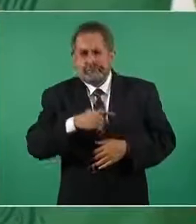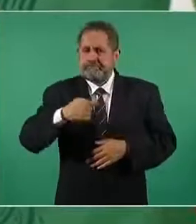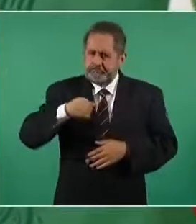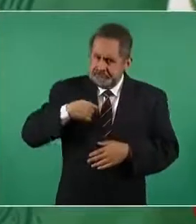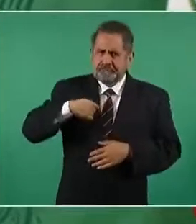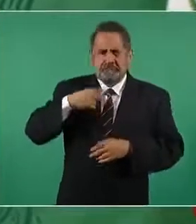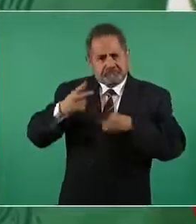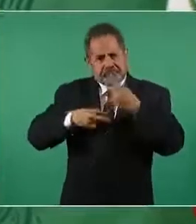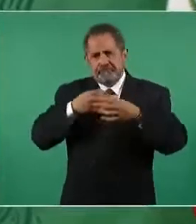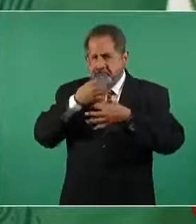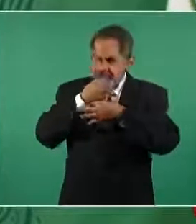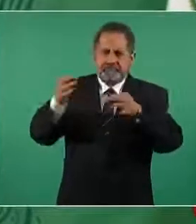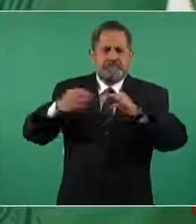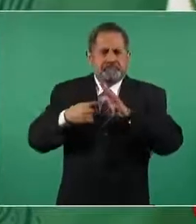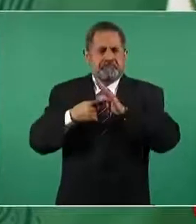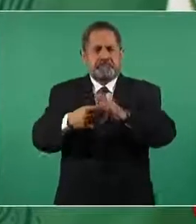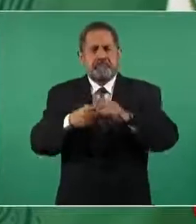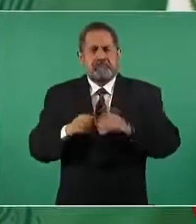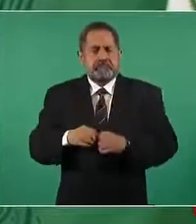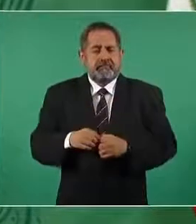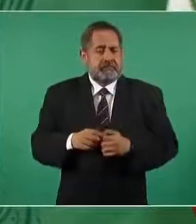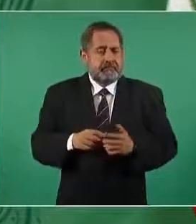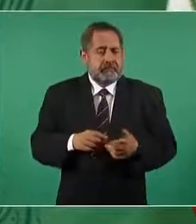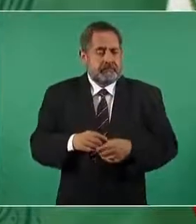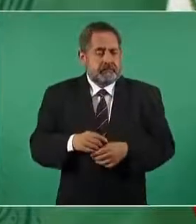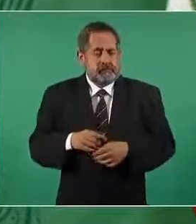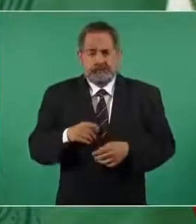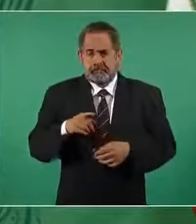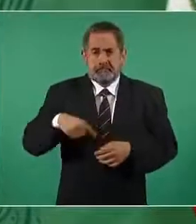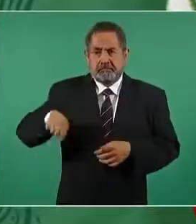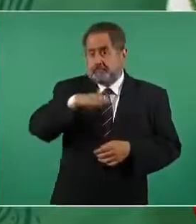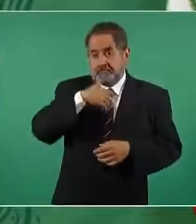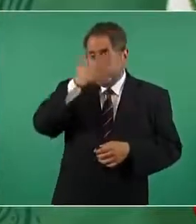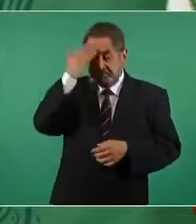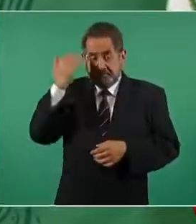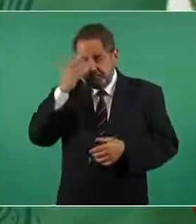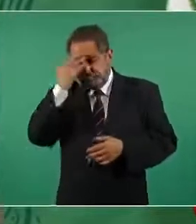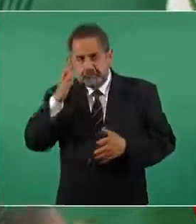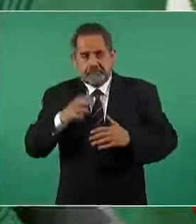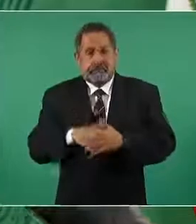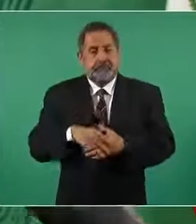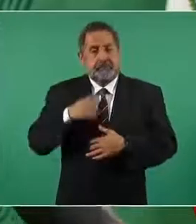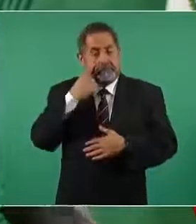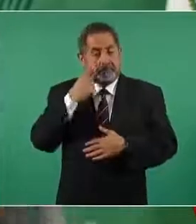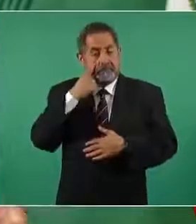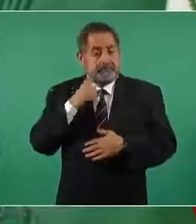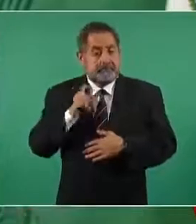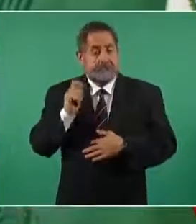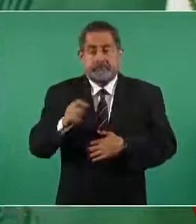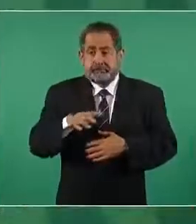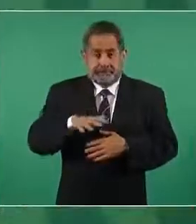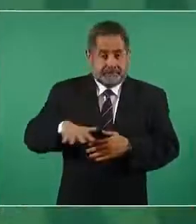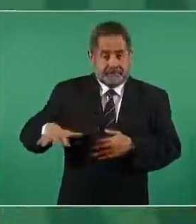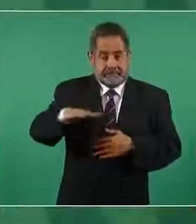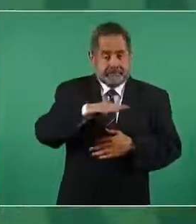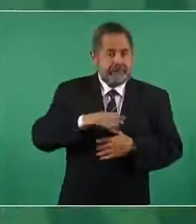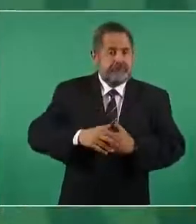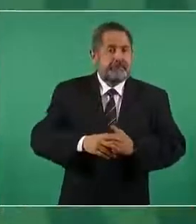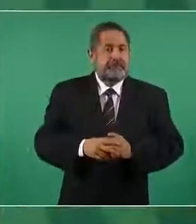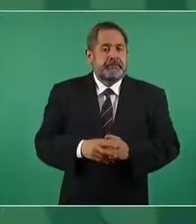convencionales y se desconocía también los terrenos de